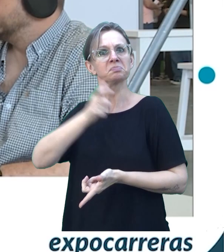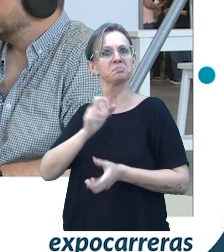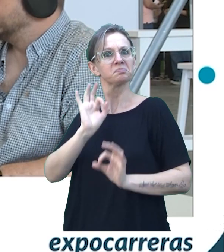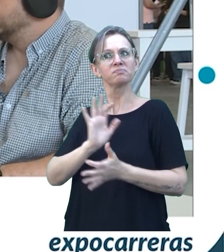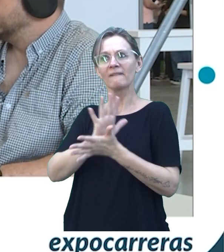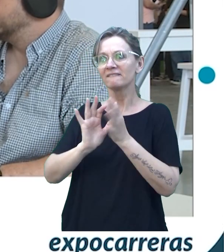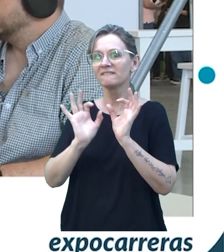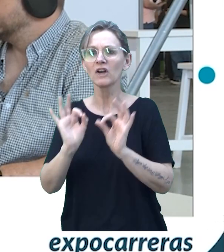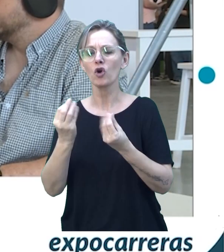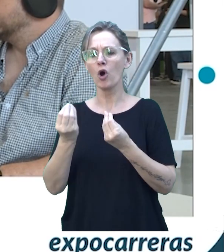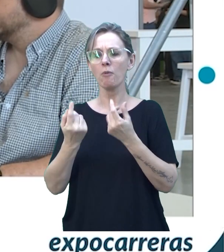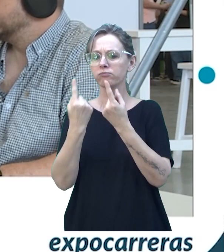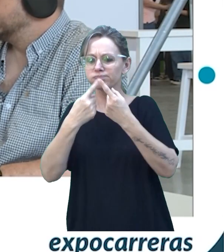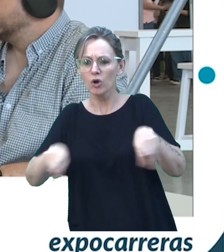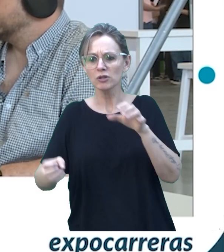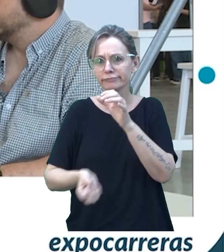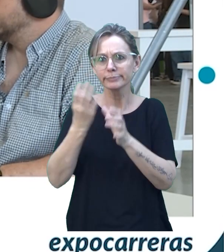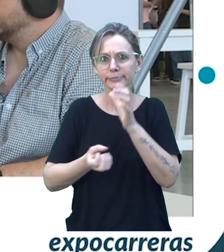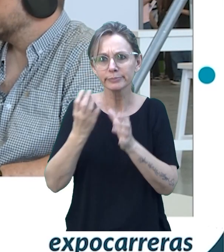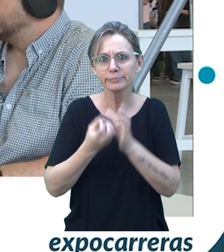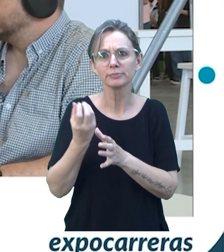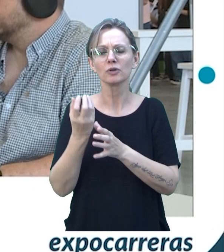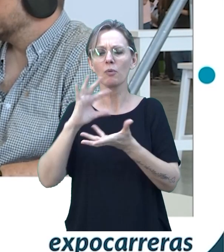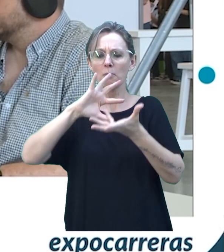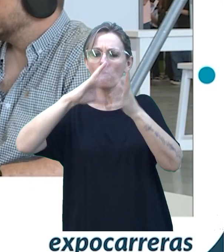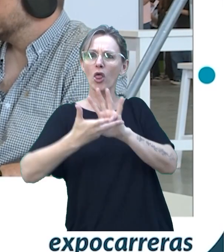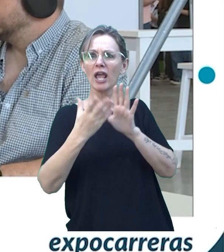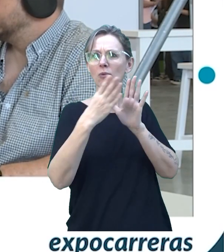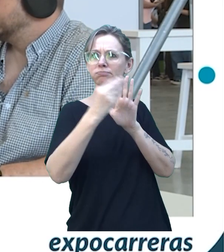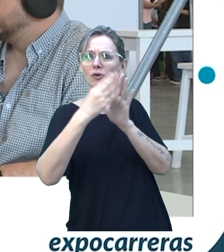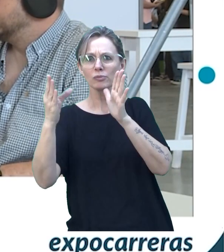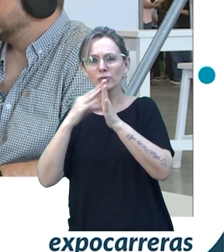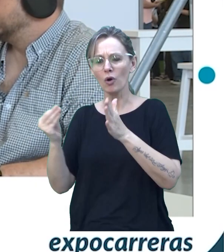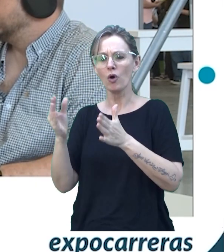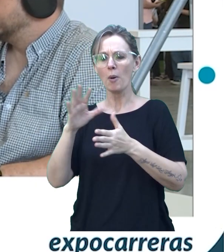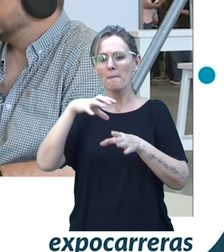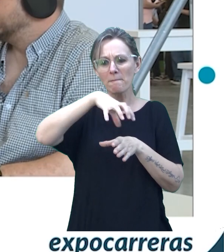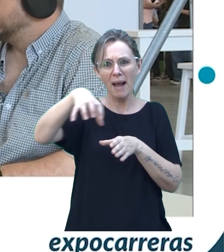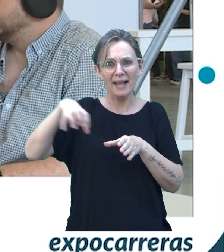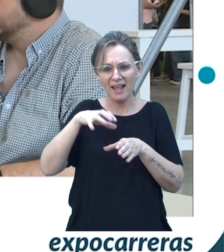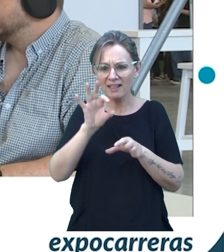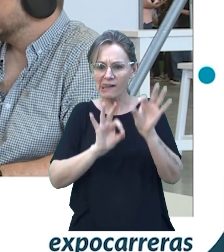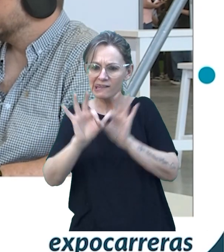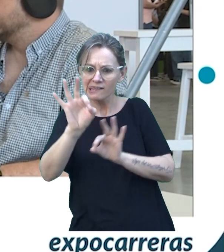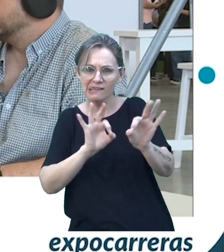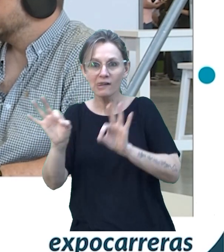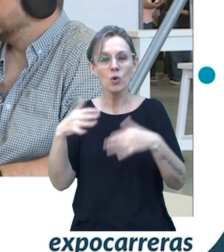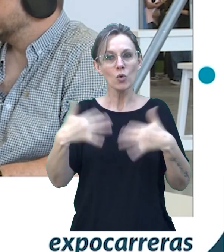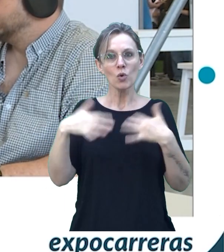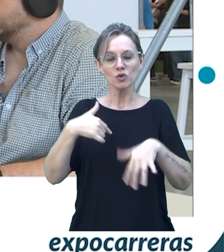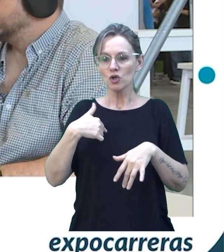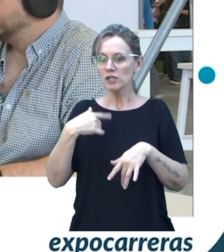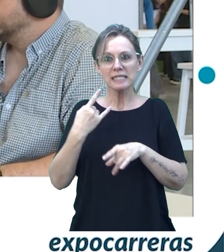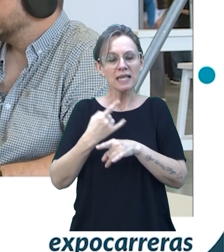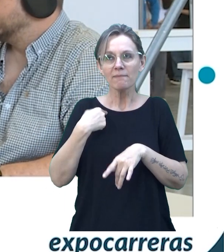desarrollo de productos, el prototipado, el jugar con las maquetas y todas esas cuestiones fue algo que siempre me llamó la atención. O